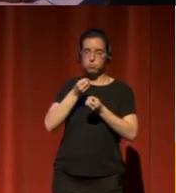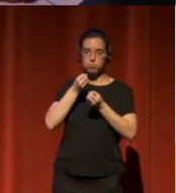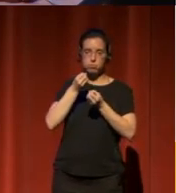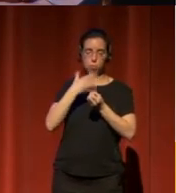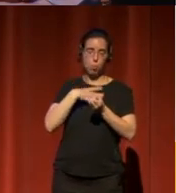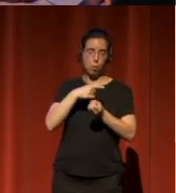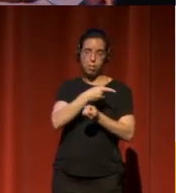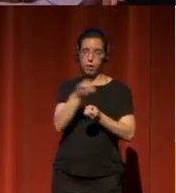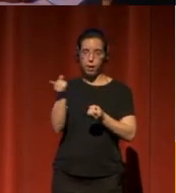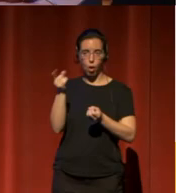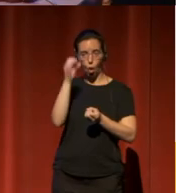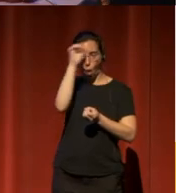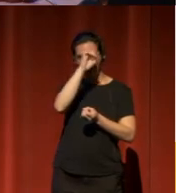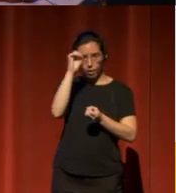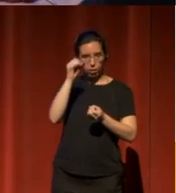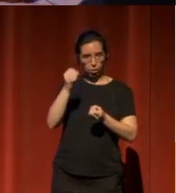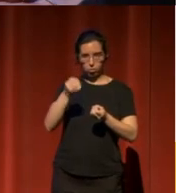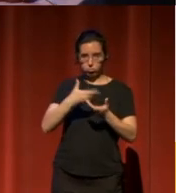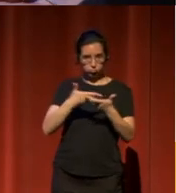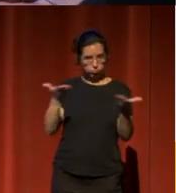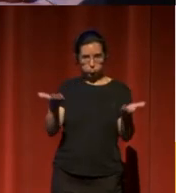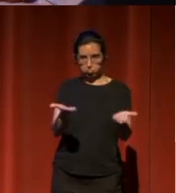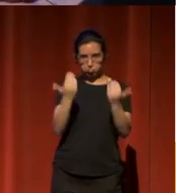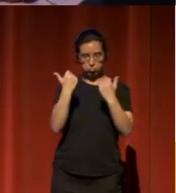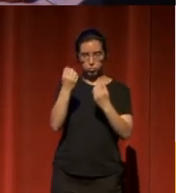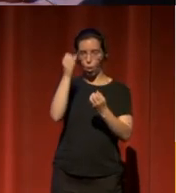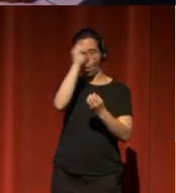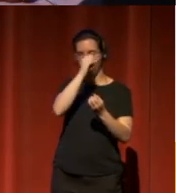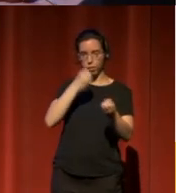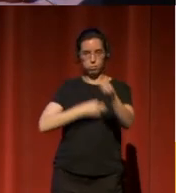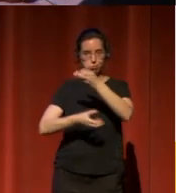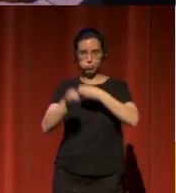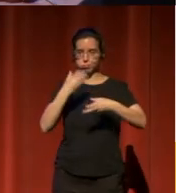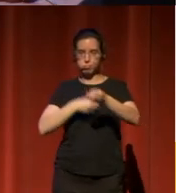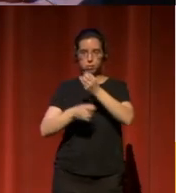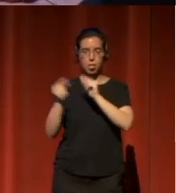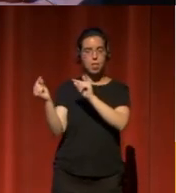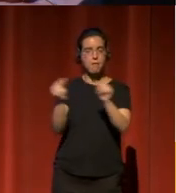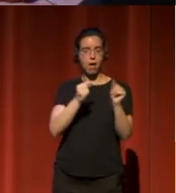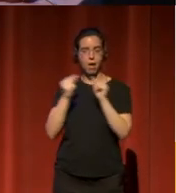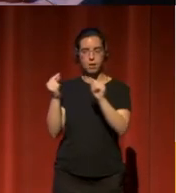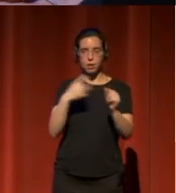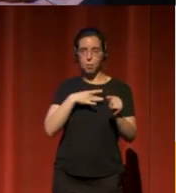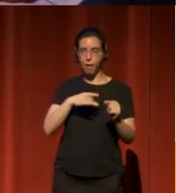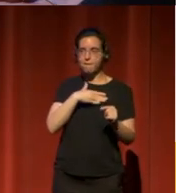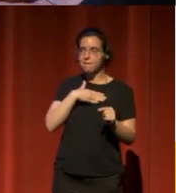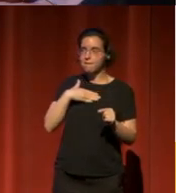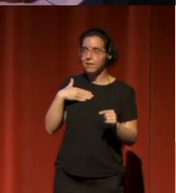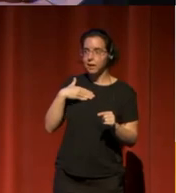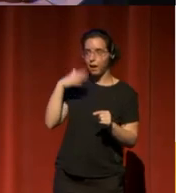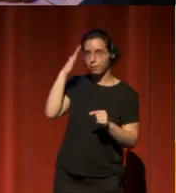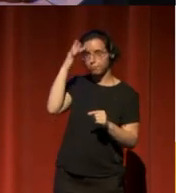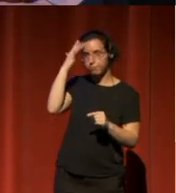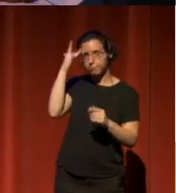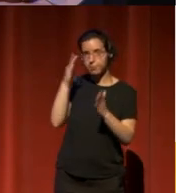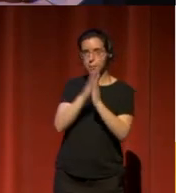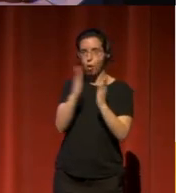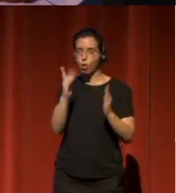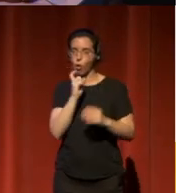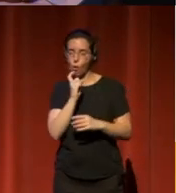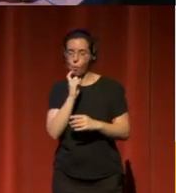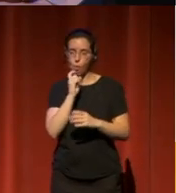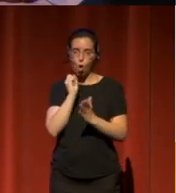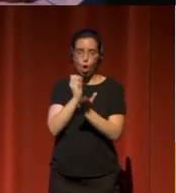en torno a estos temas para que entre todos podamos debatir cómo queremos que sea la biblioteca, qué retos tenemos por delante,